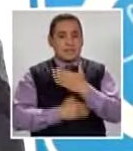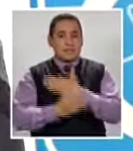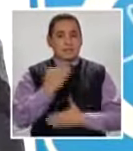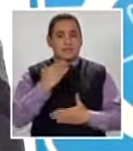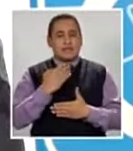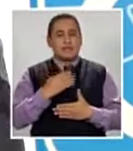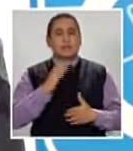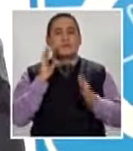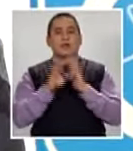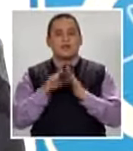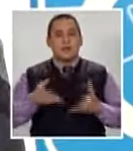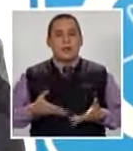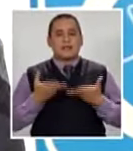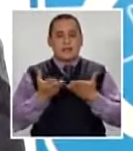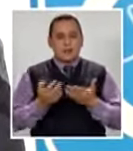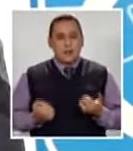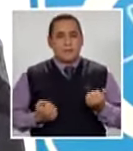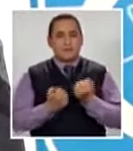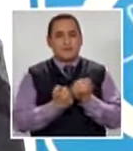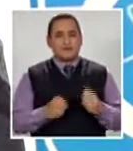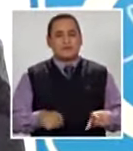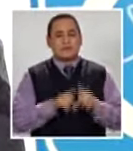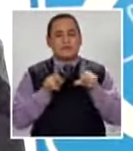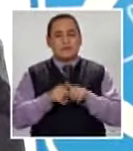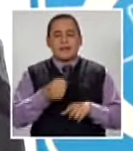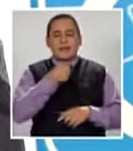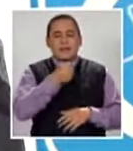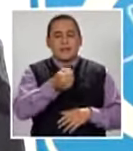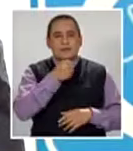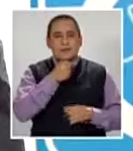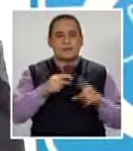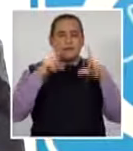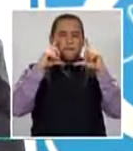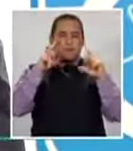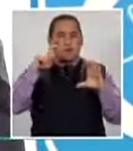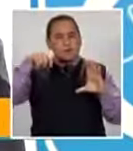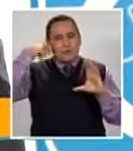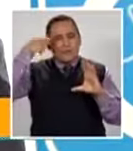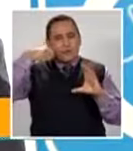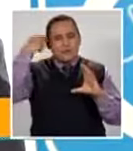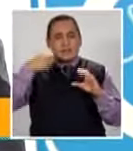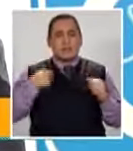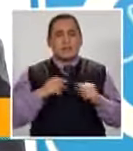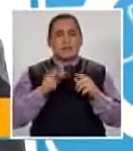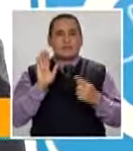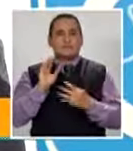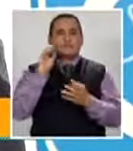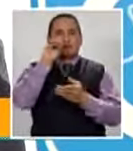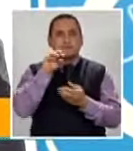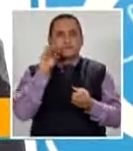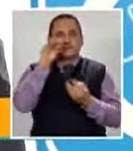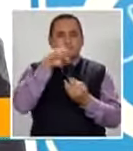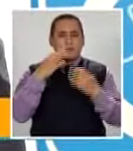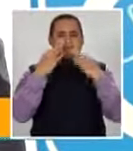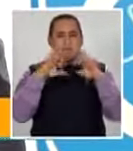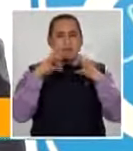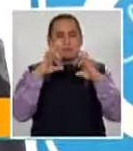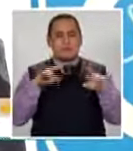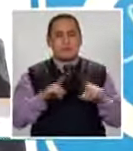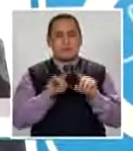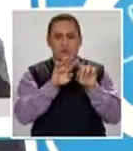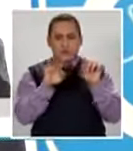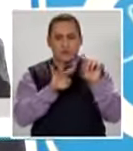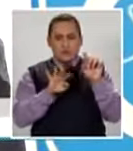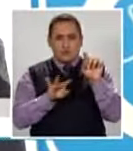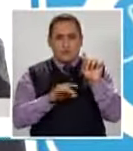discapacidad Que han prestado Su apoyo Para hacer las entrevistas Las fotos Los videos Que estamos colgando En el Facebook También los